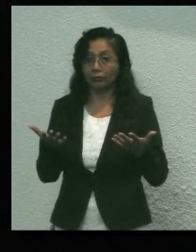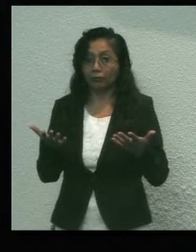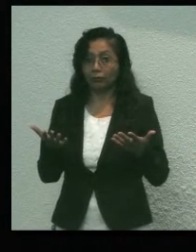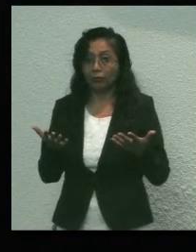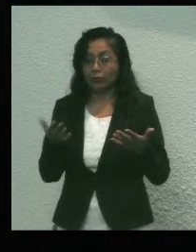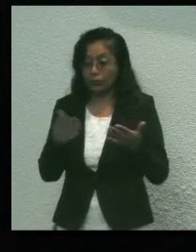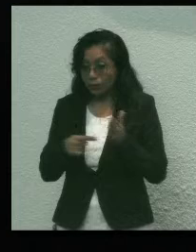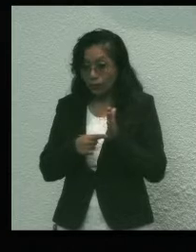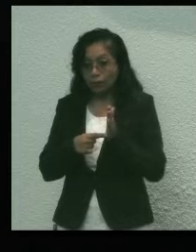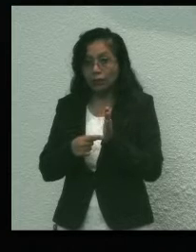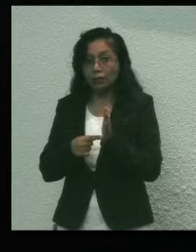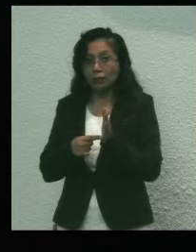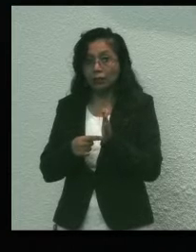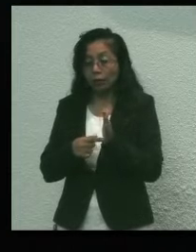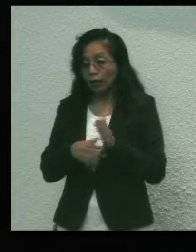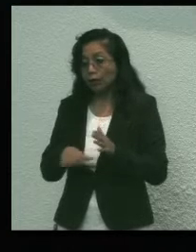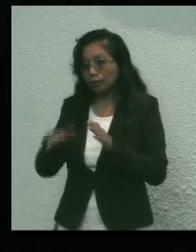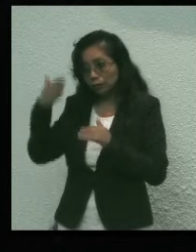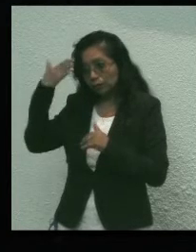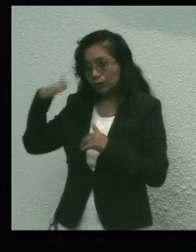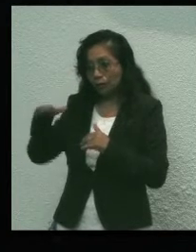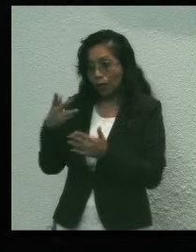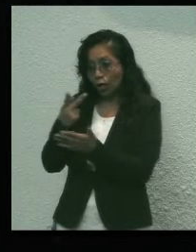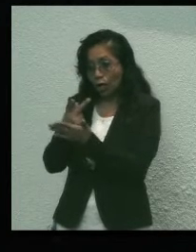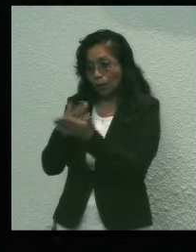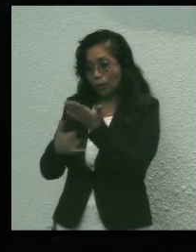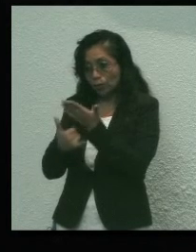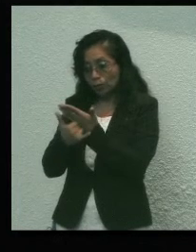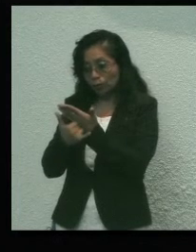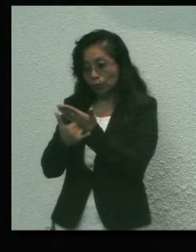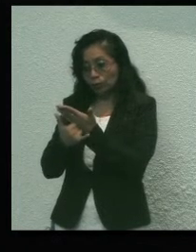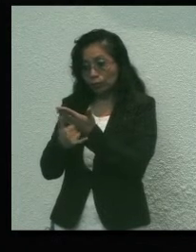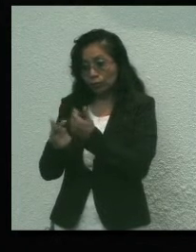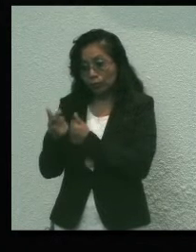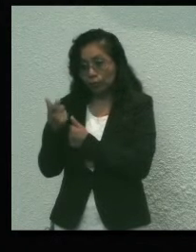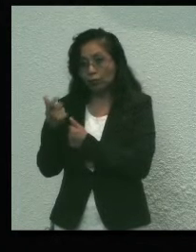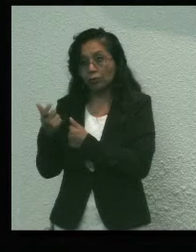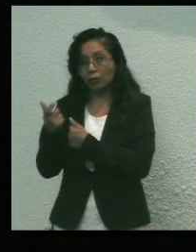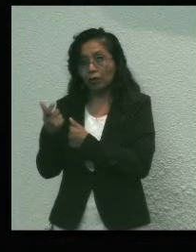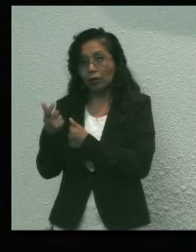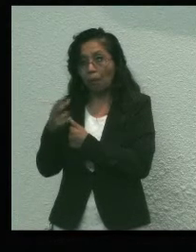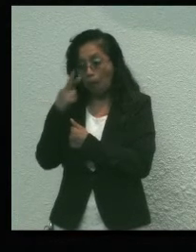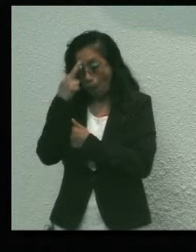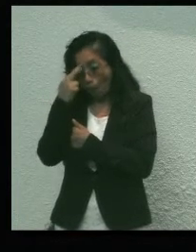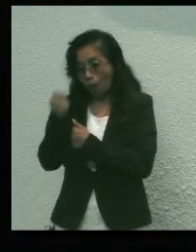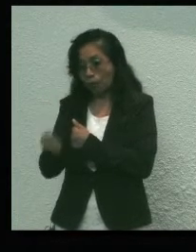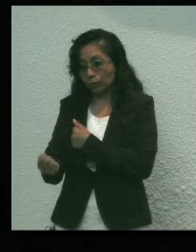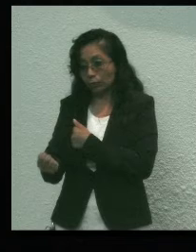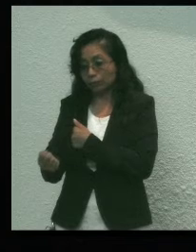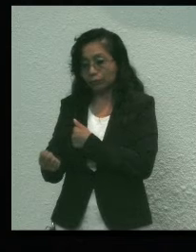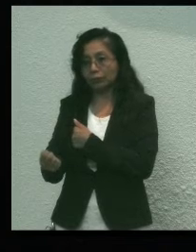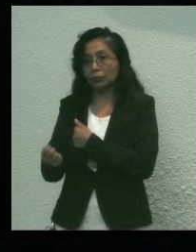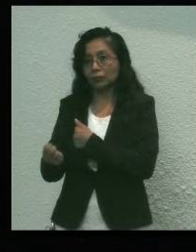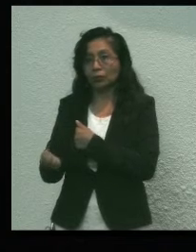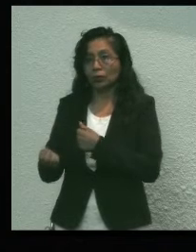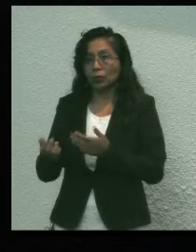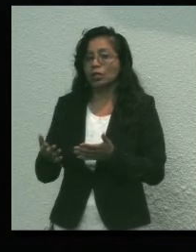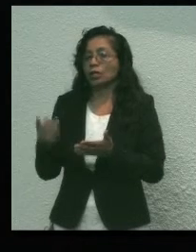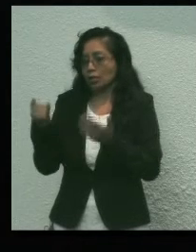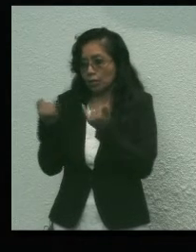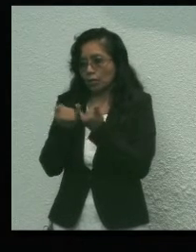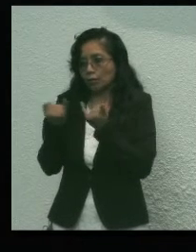cortapisas reconocer que su proyecto de finanzas públicas tenía razón, como la tuvimos los que la